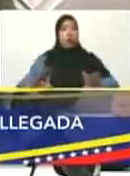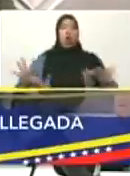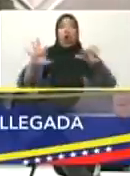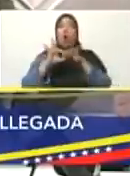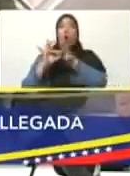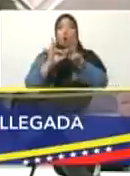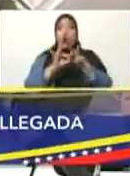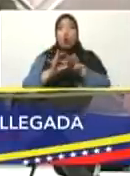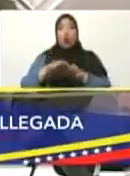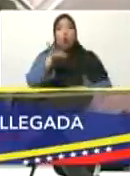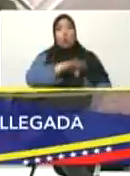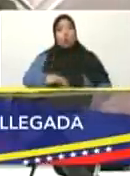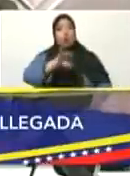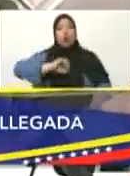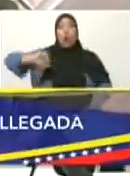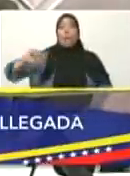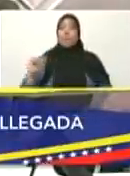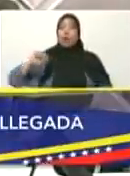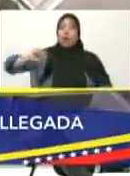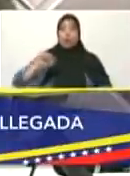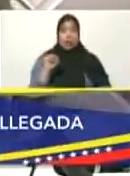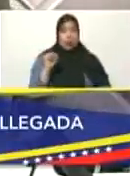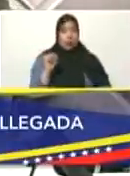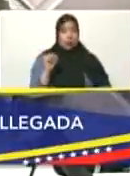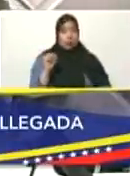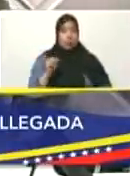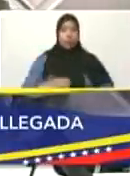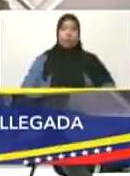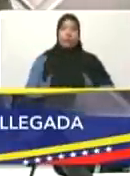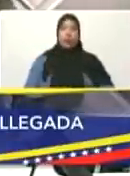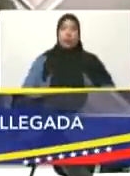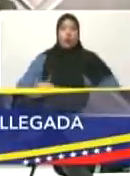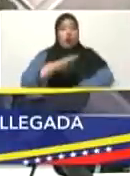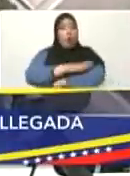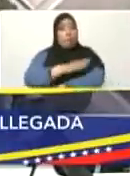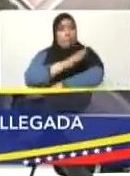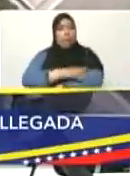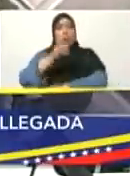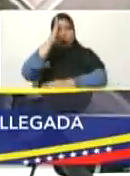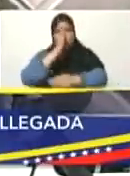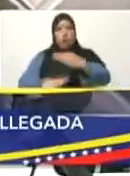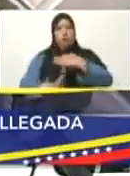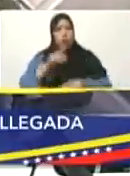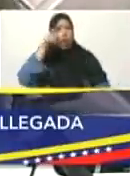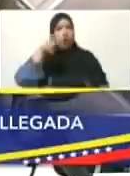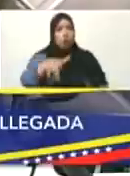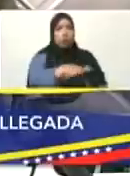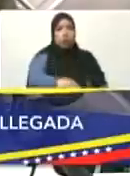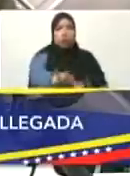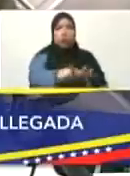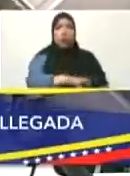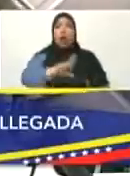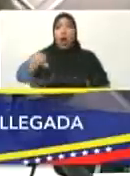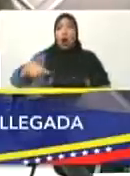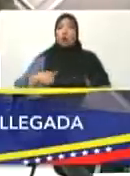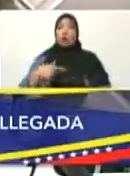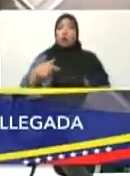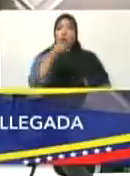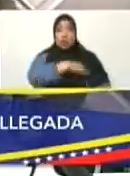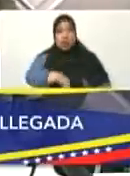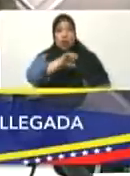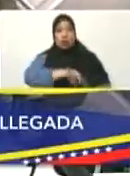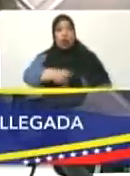cívico-militar-policial. Confío en ustedes, compatriota. A ustedes, señores